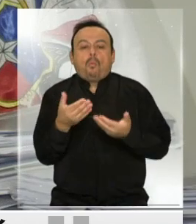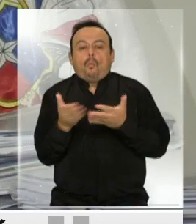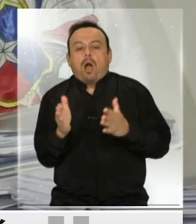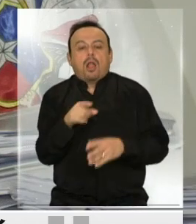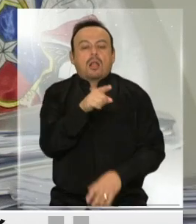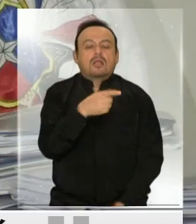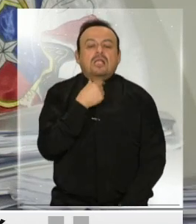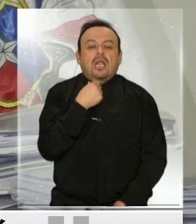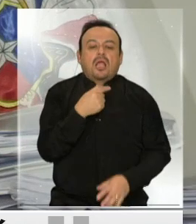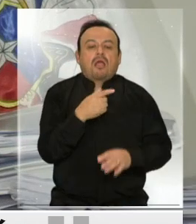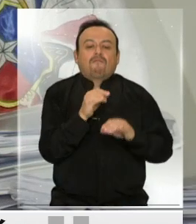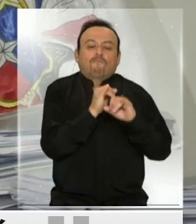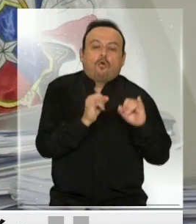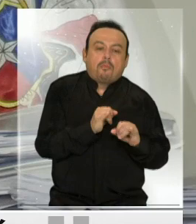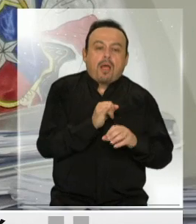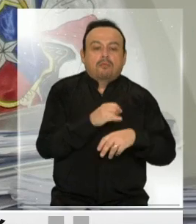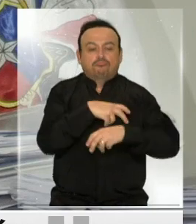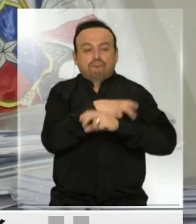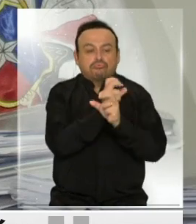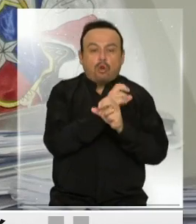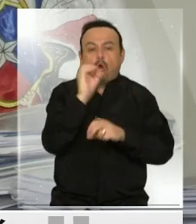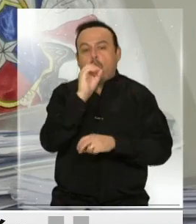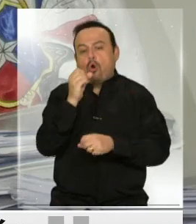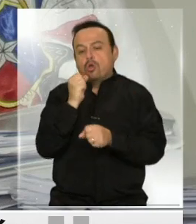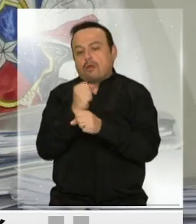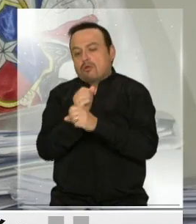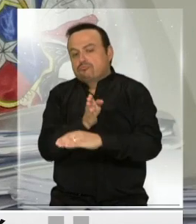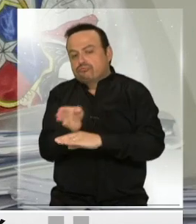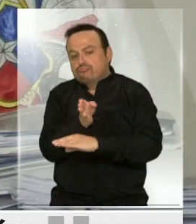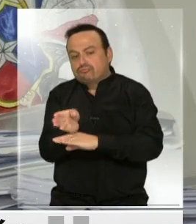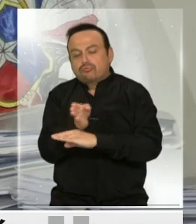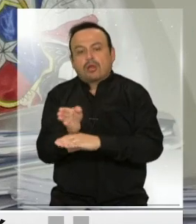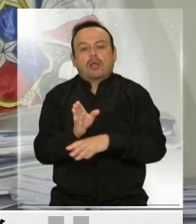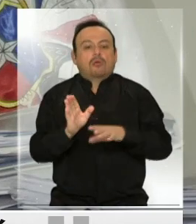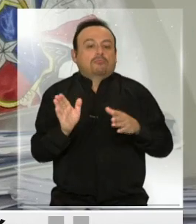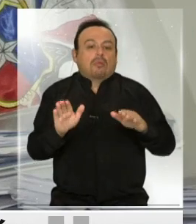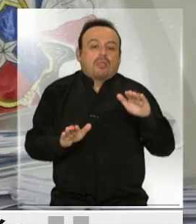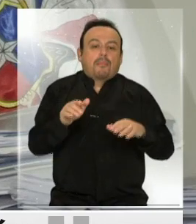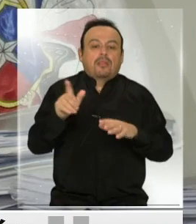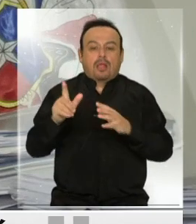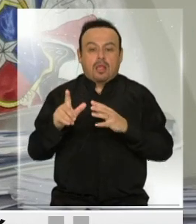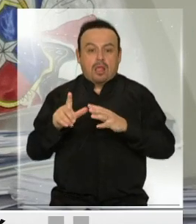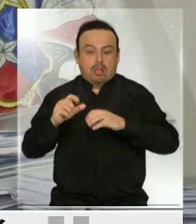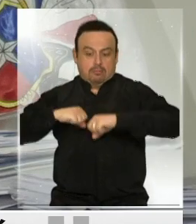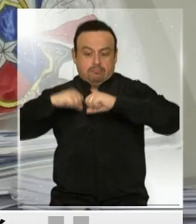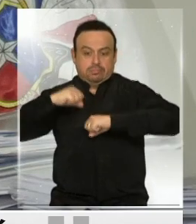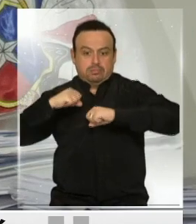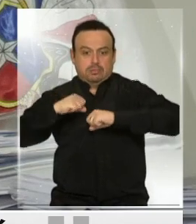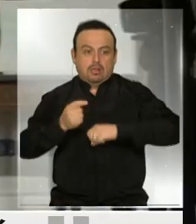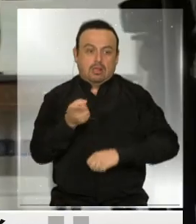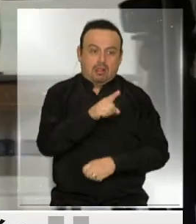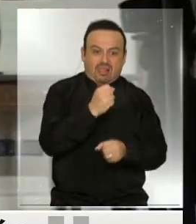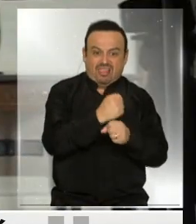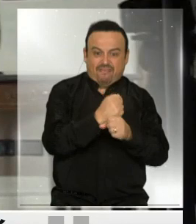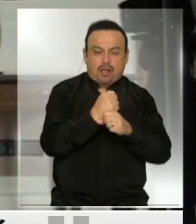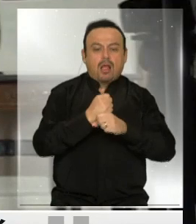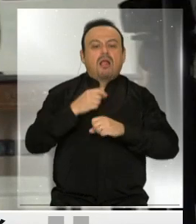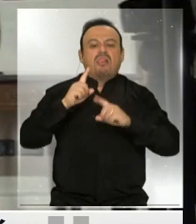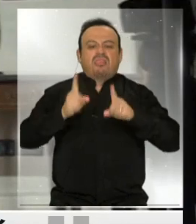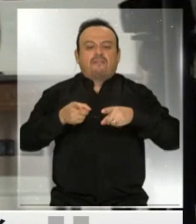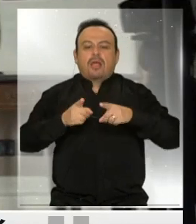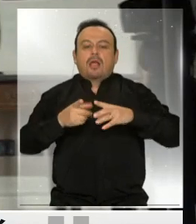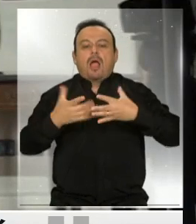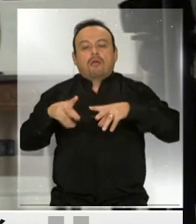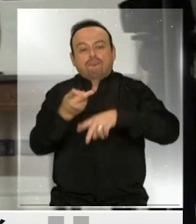teletrabajo o trabajo de distancia necesita un acuerdo entre los empleadores y los trabajadores. Y por tanto, nada se hace